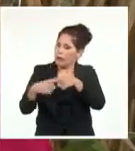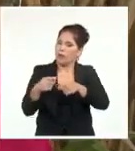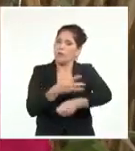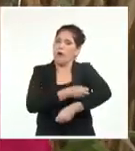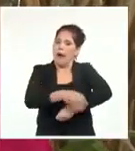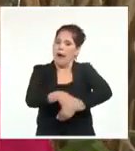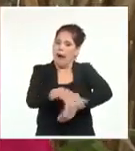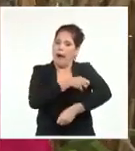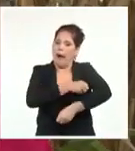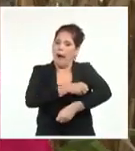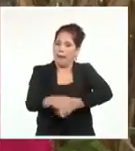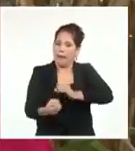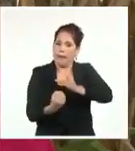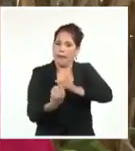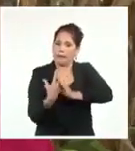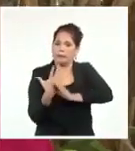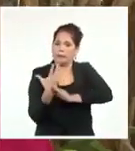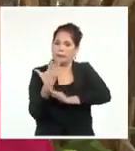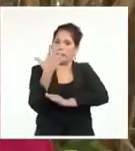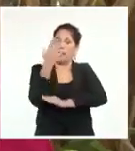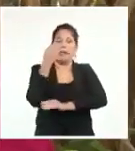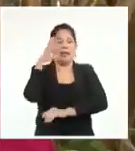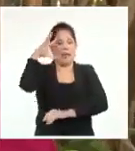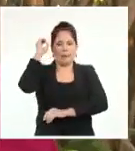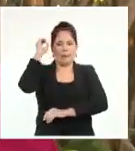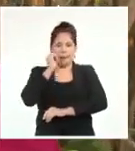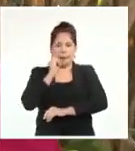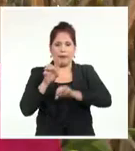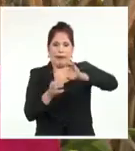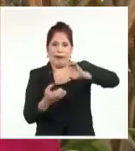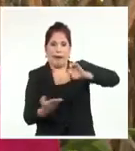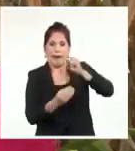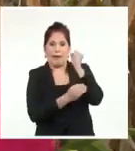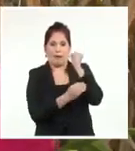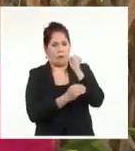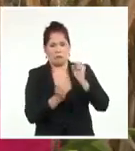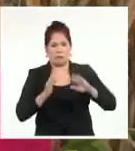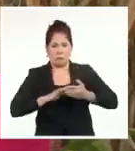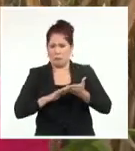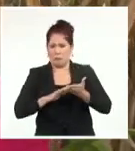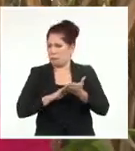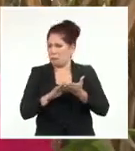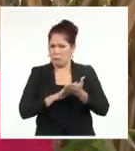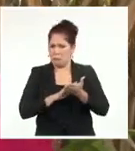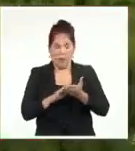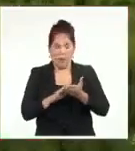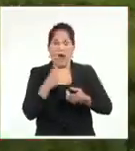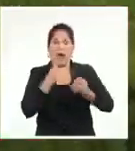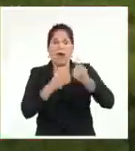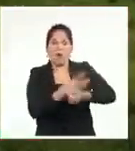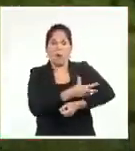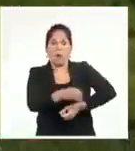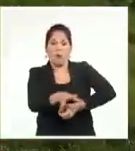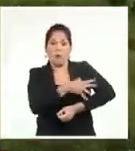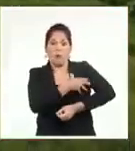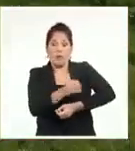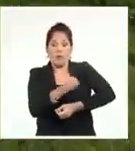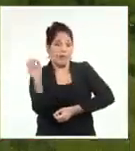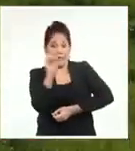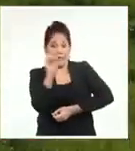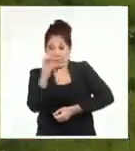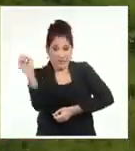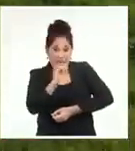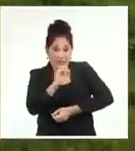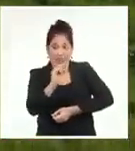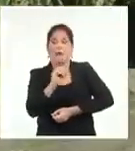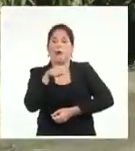y se muestra en el poco desarrollo vegetativo que hoy podemos observar en parte de las áreas que no fueron fertilizadas. ¿Cómo revertir el